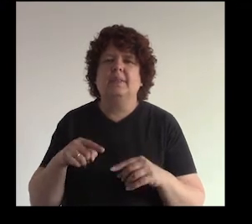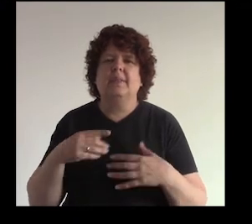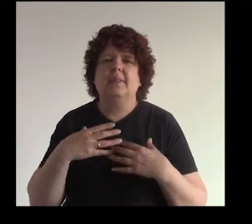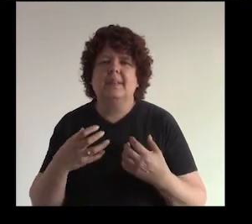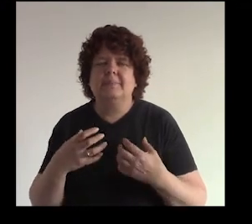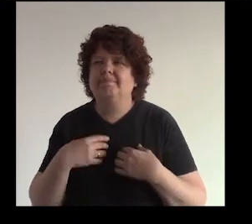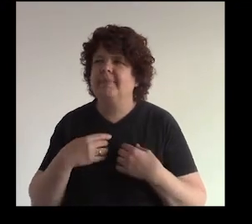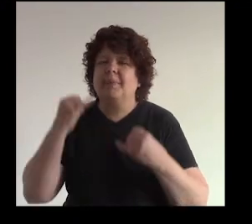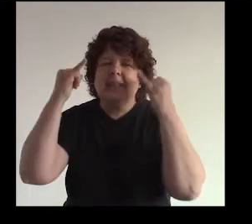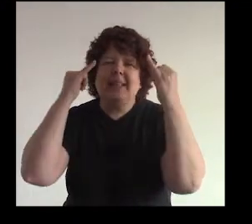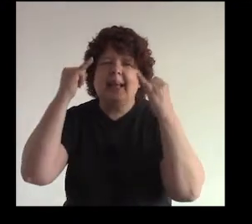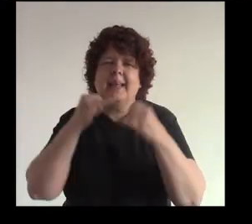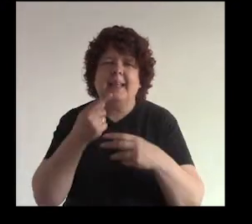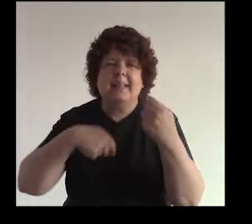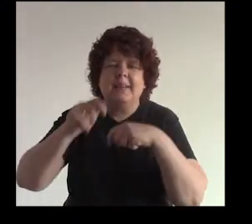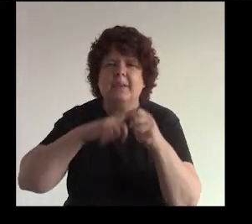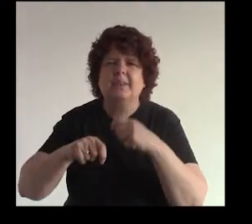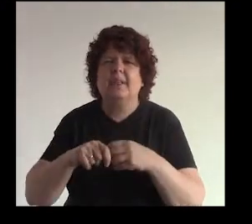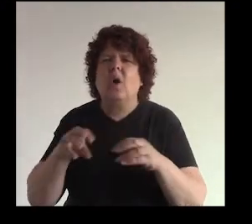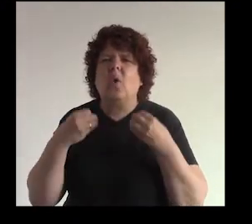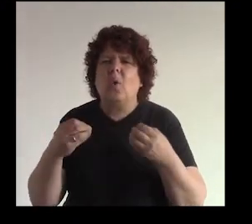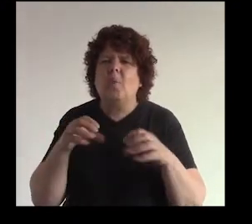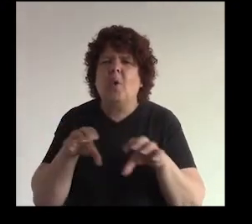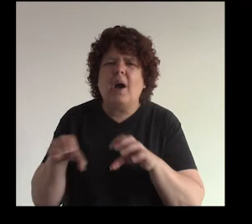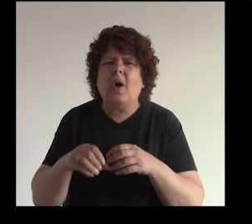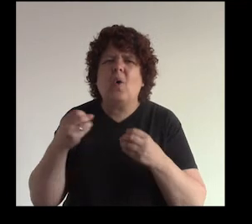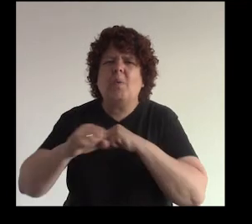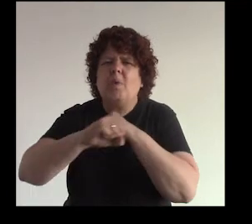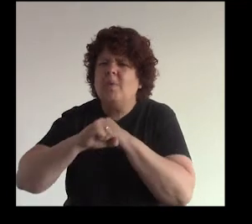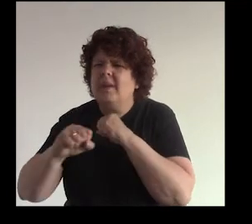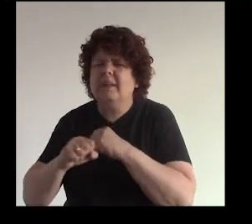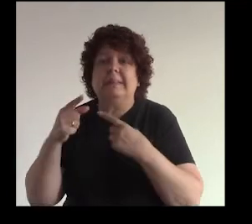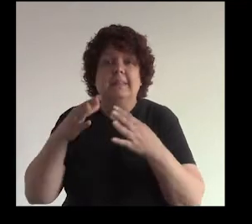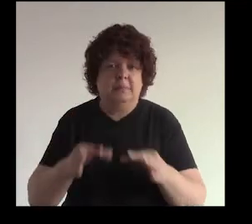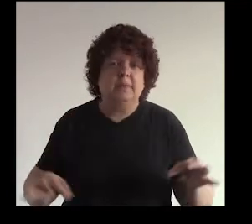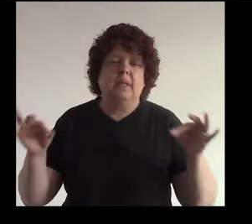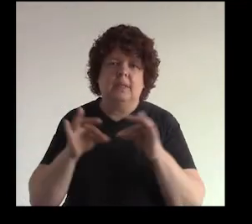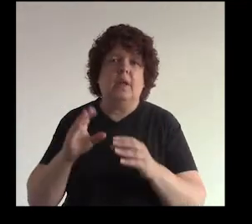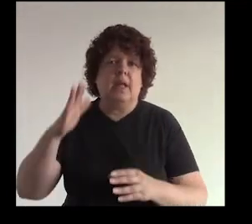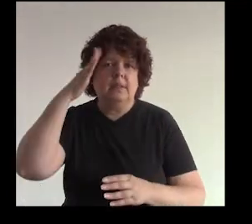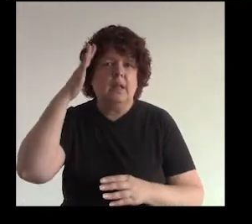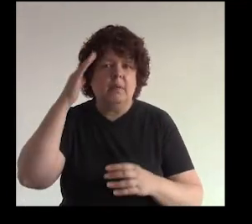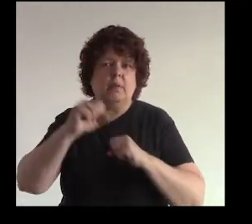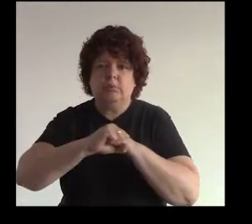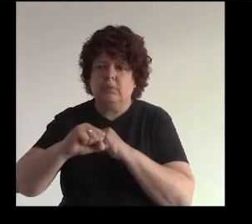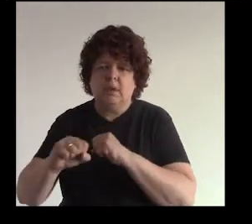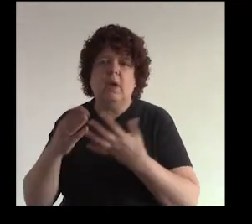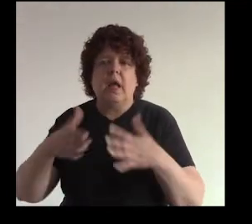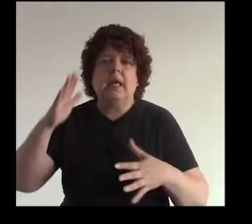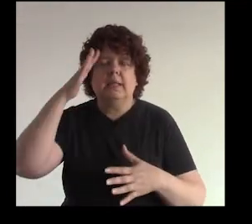la venta o la idea de negocio decimos ¿no? oye ¿cómo hago? ¿cómo lo publico en mis redes? qué importante ¿no? hay que saber